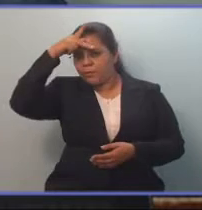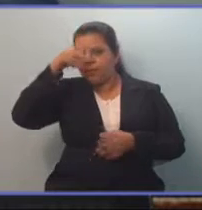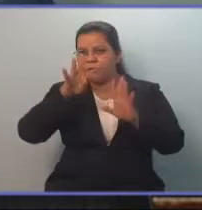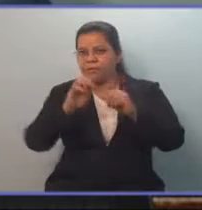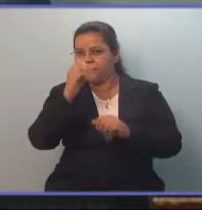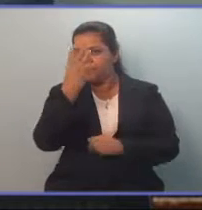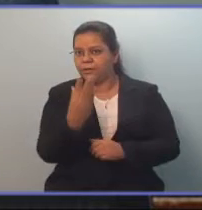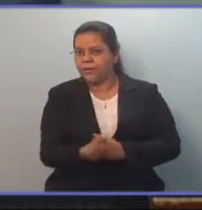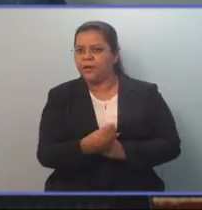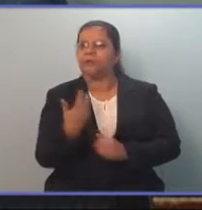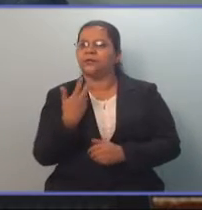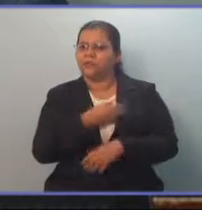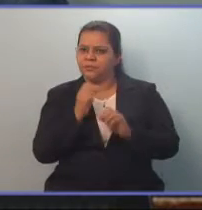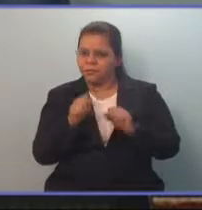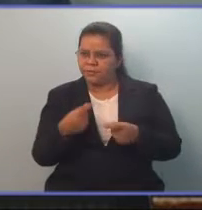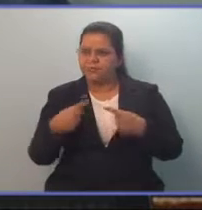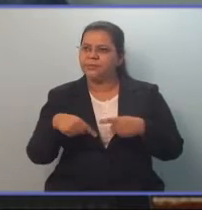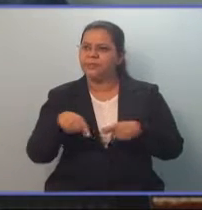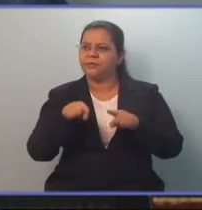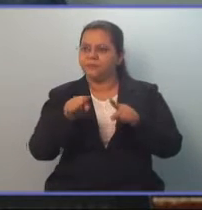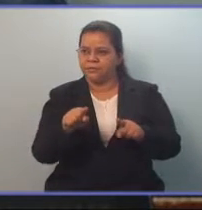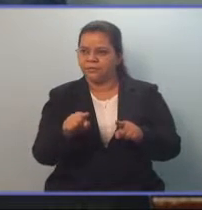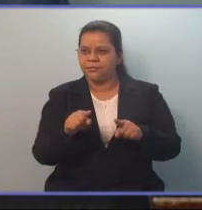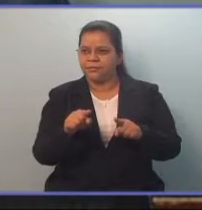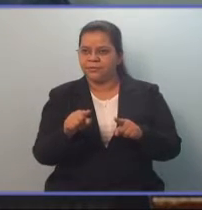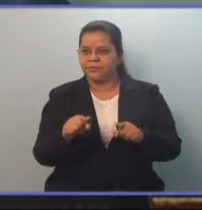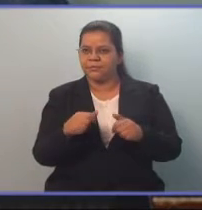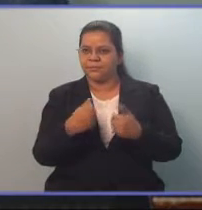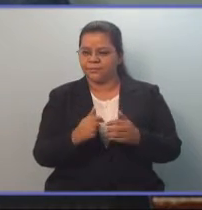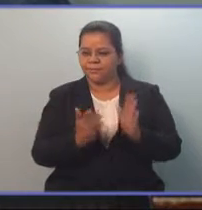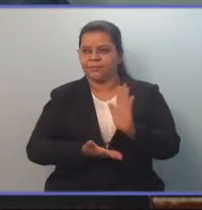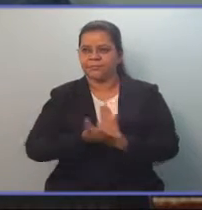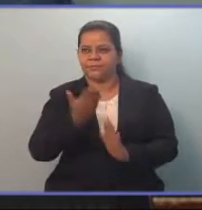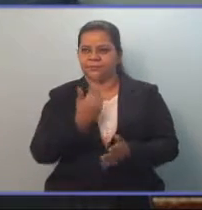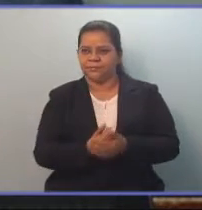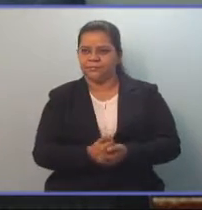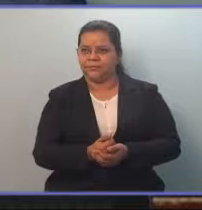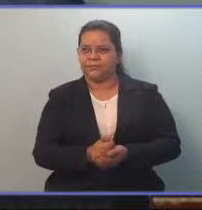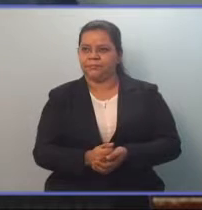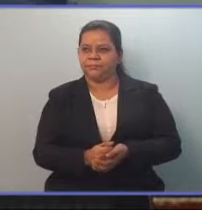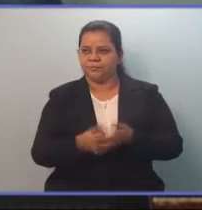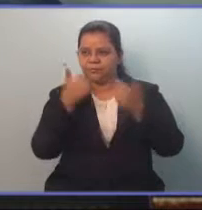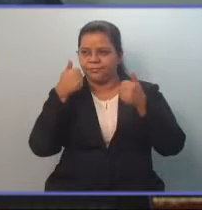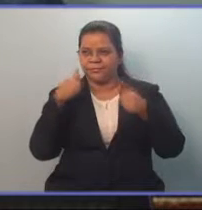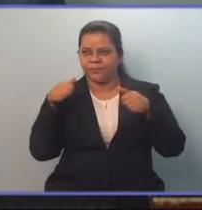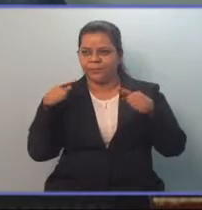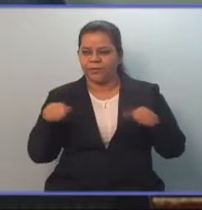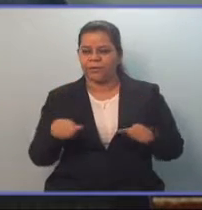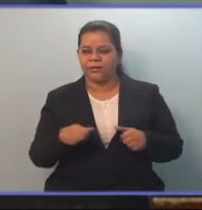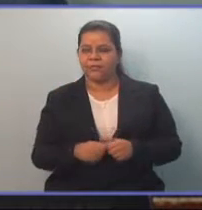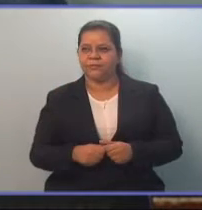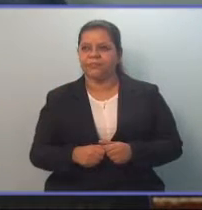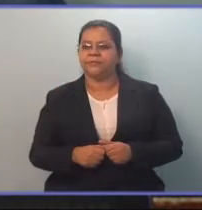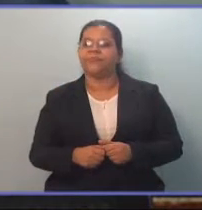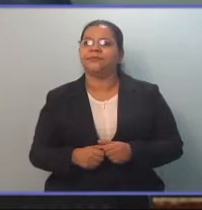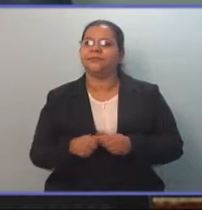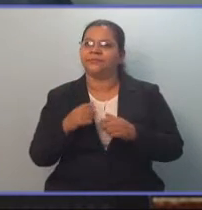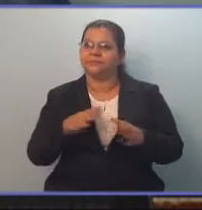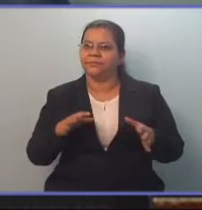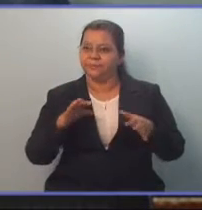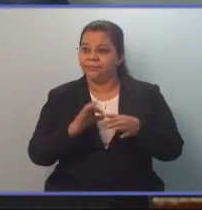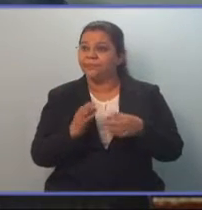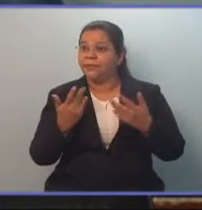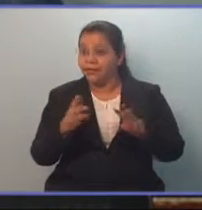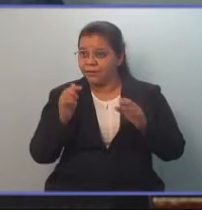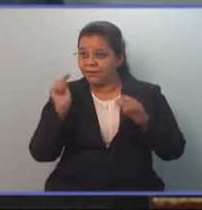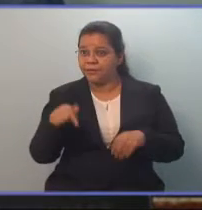así podría continuar, pero no quisiera alargarme, sino que decirle a la población, especialmente a las mujeres trabajadoras, de